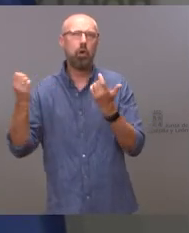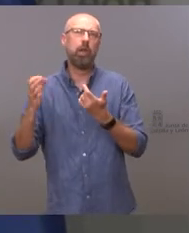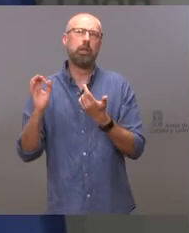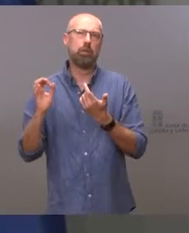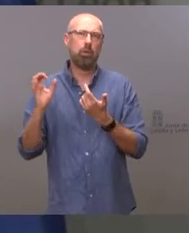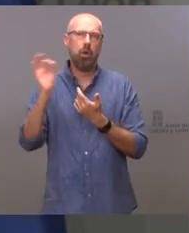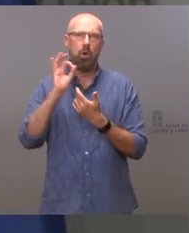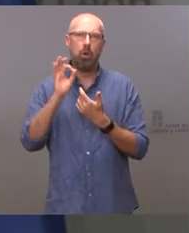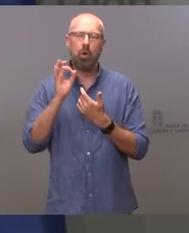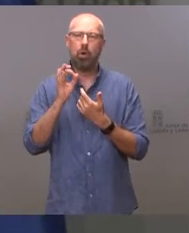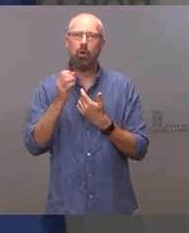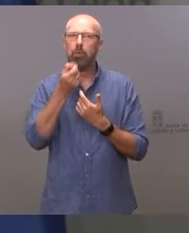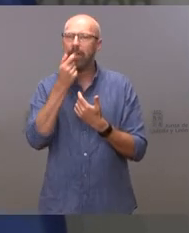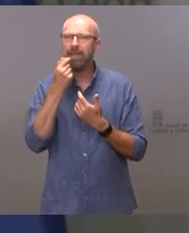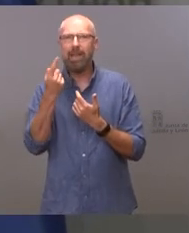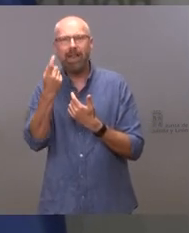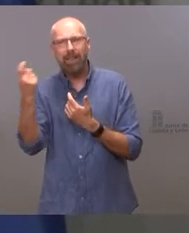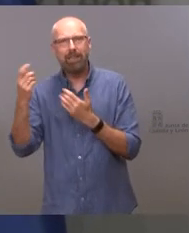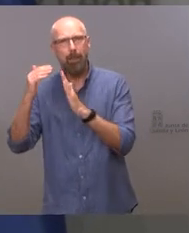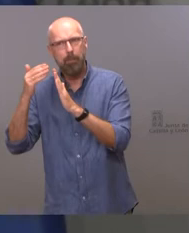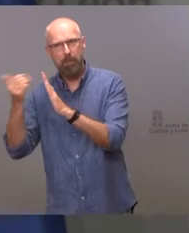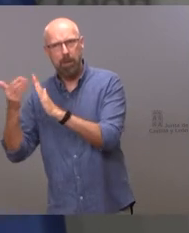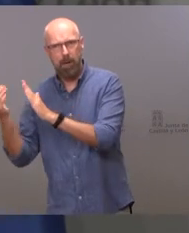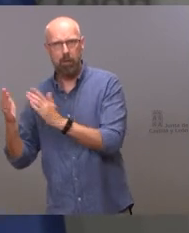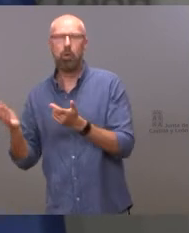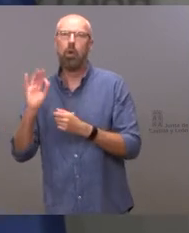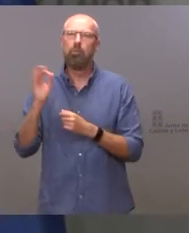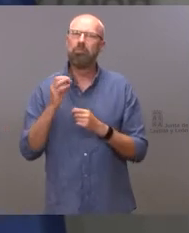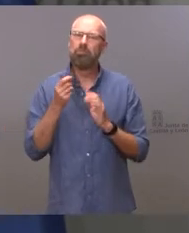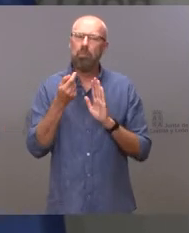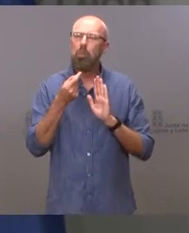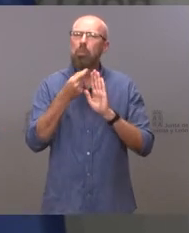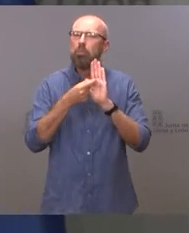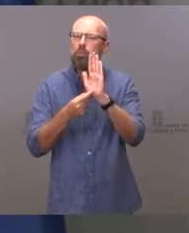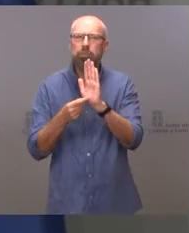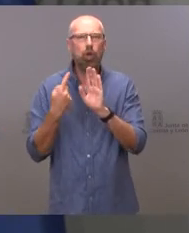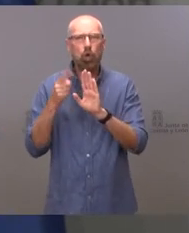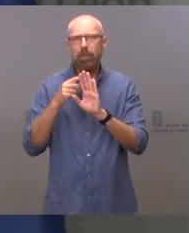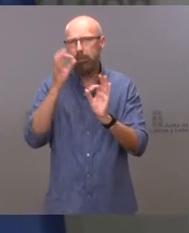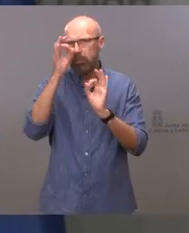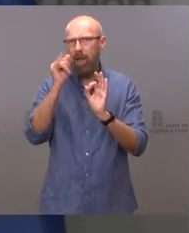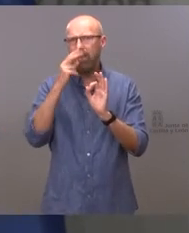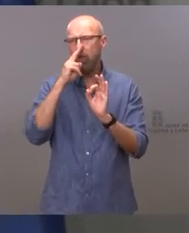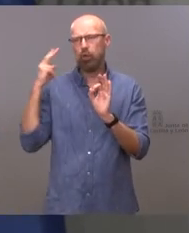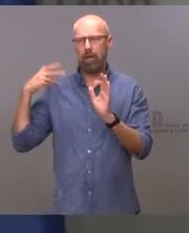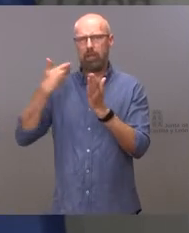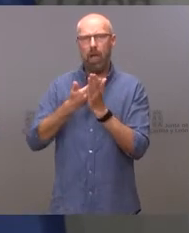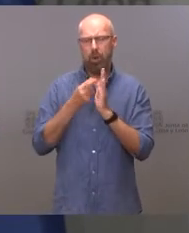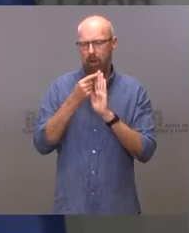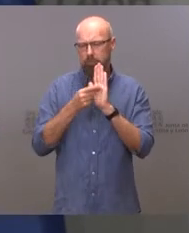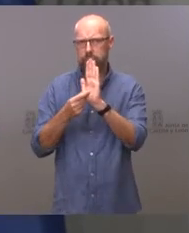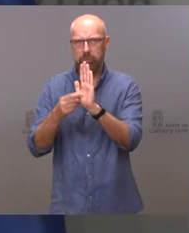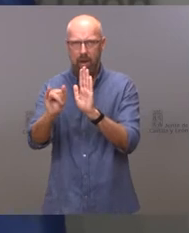las necesidades de medicación. Hay muchísimas propuestas concretas. Llevamos dos años trabajando con este asunto. Claro